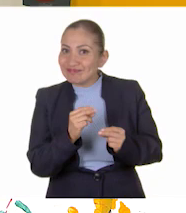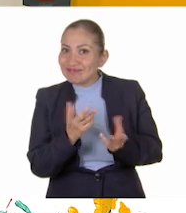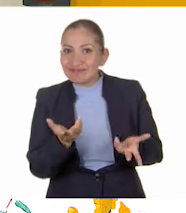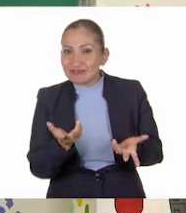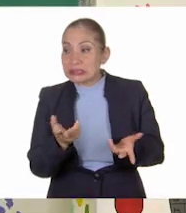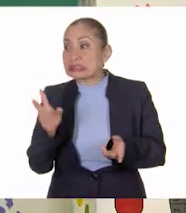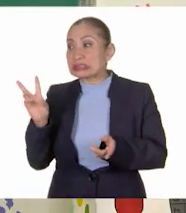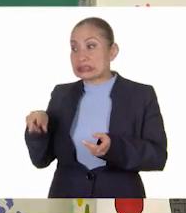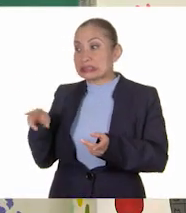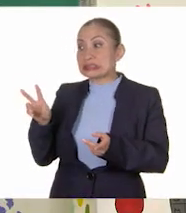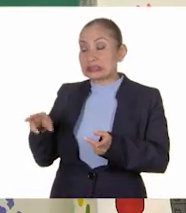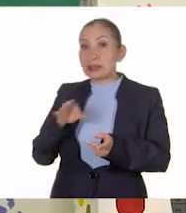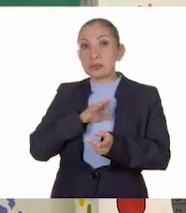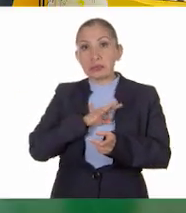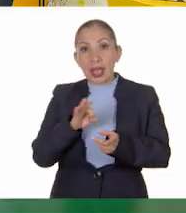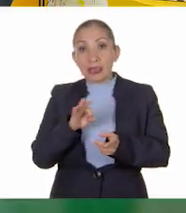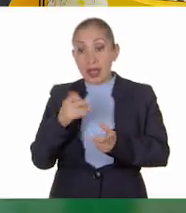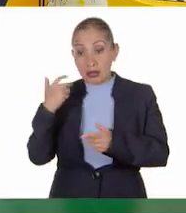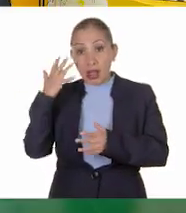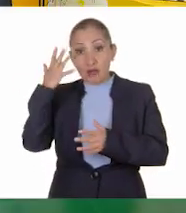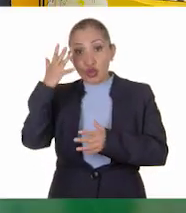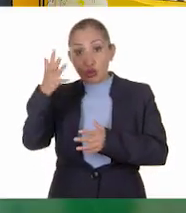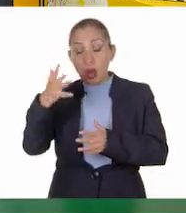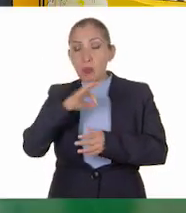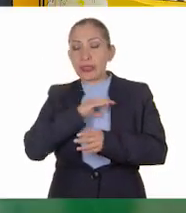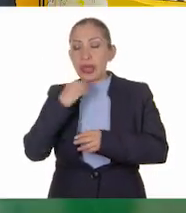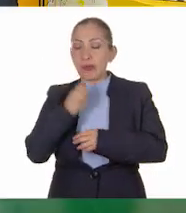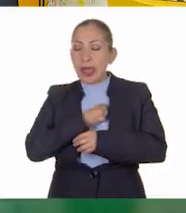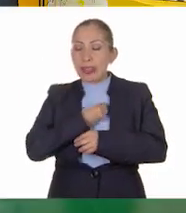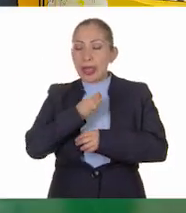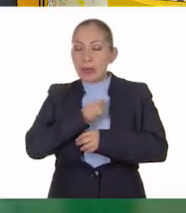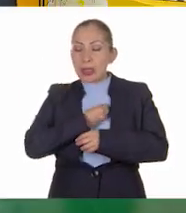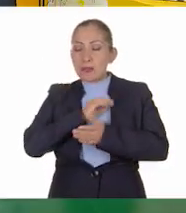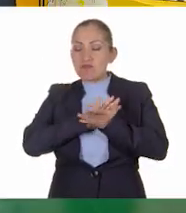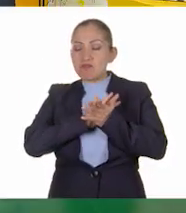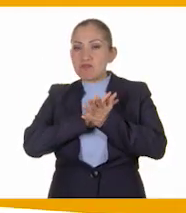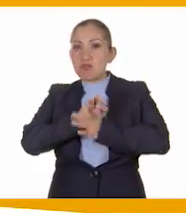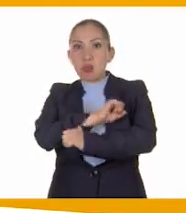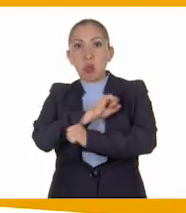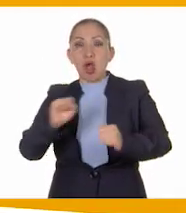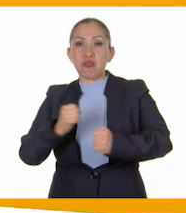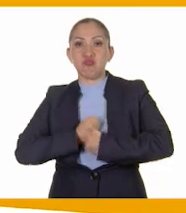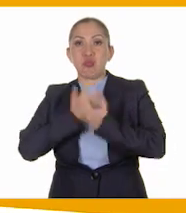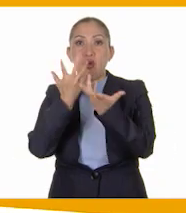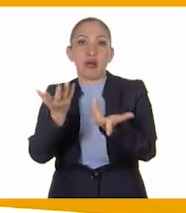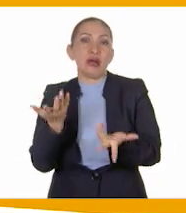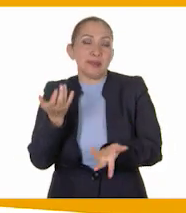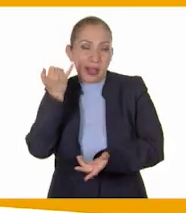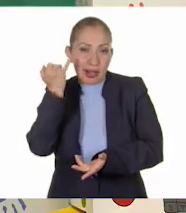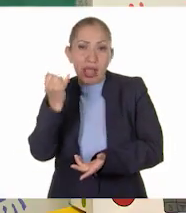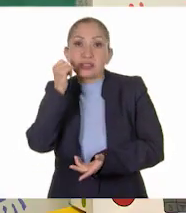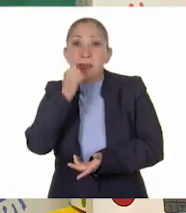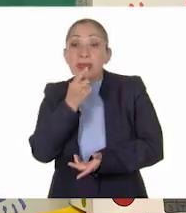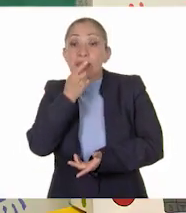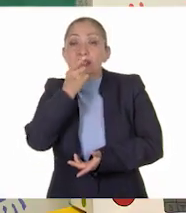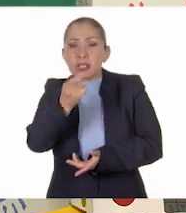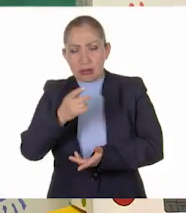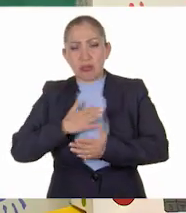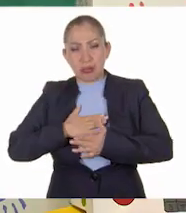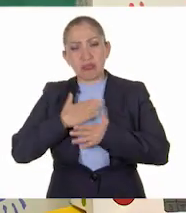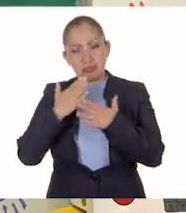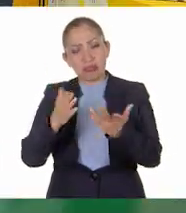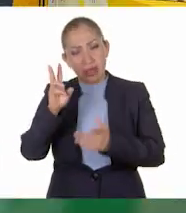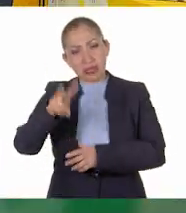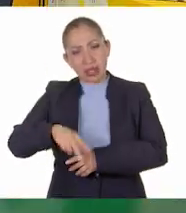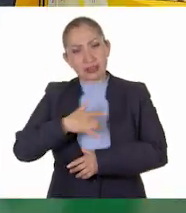¡Cierto! Puede causar algo muy grande, puede explotar y va a salir esa emoción y es lo que no queremos. Siempre hay que decir lo que sentimos.